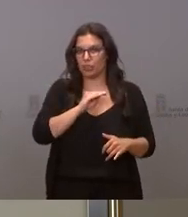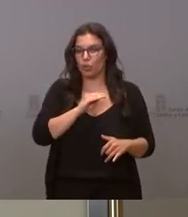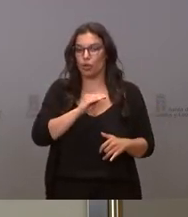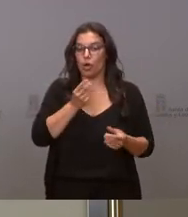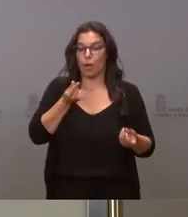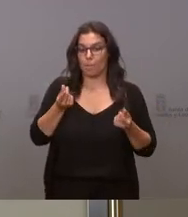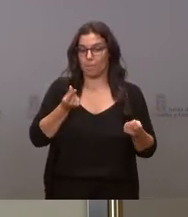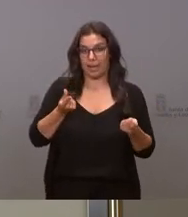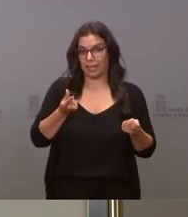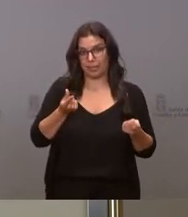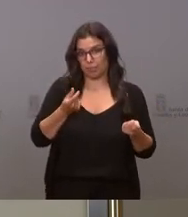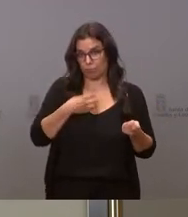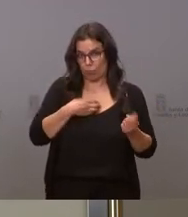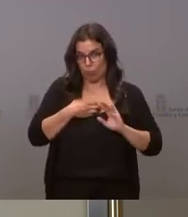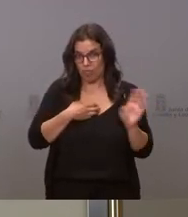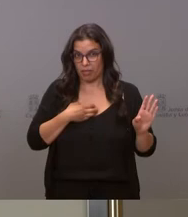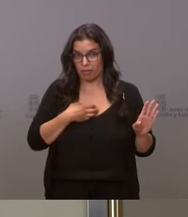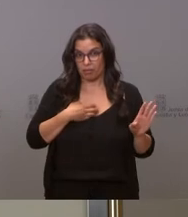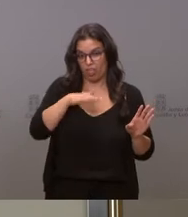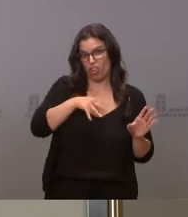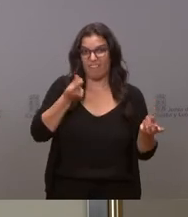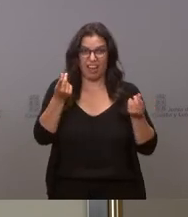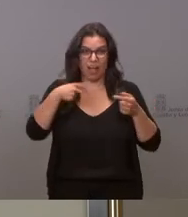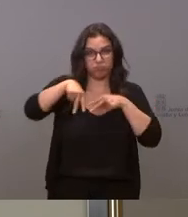baile no va a poder volver evidentemente vale, gracias